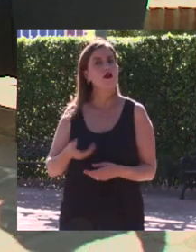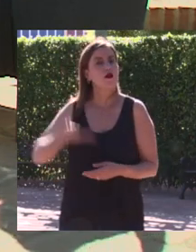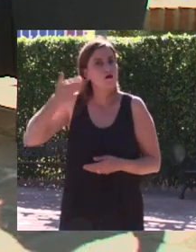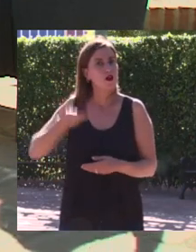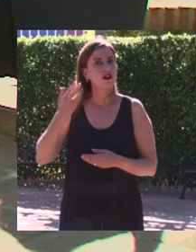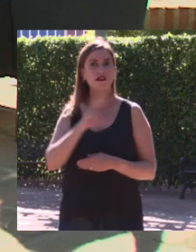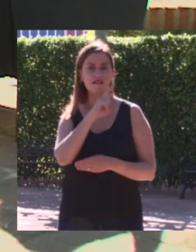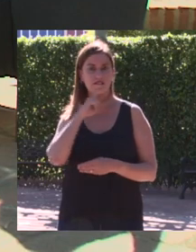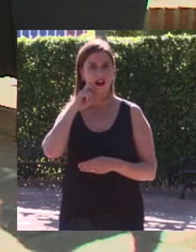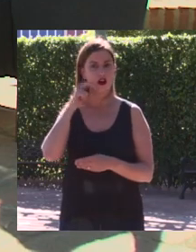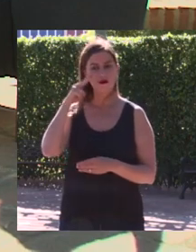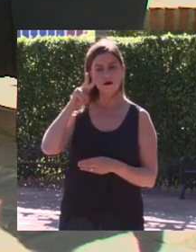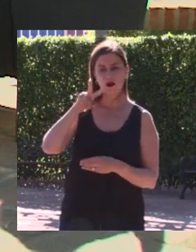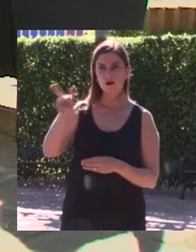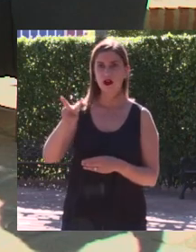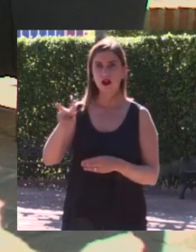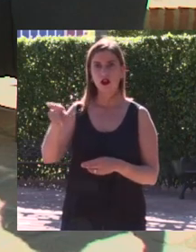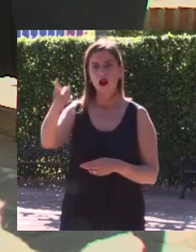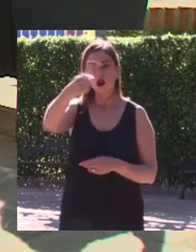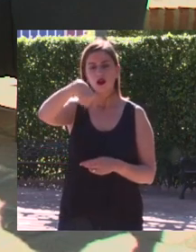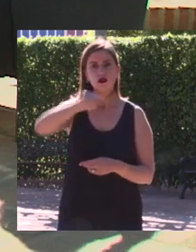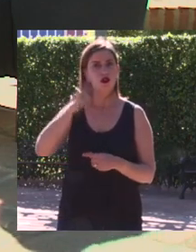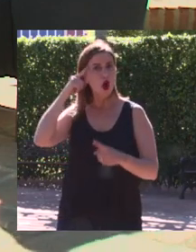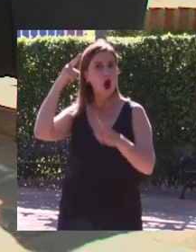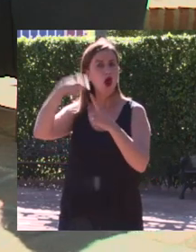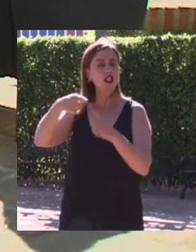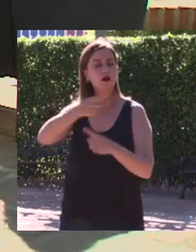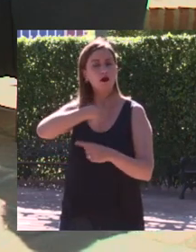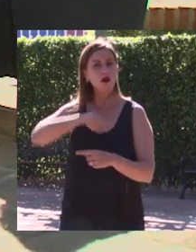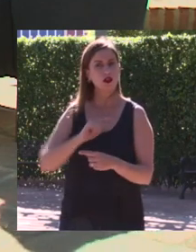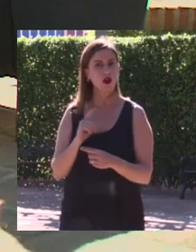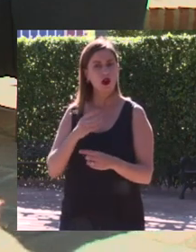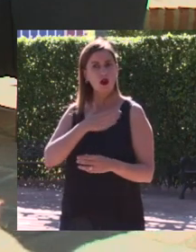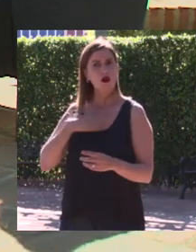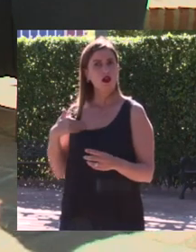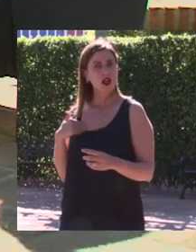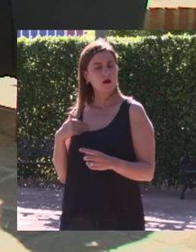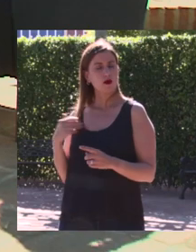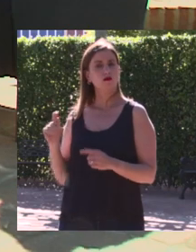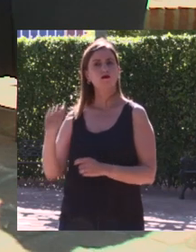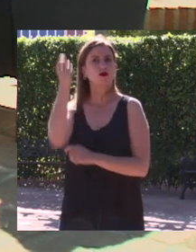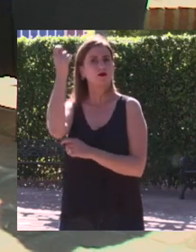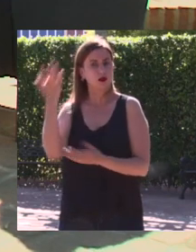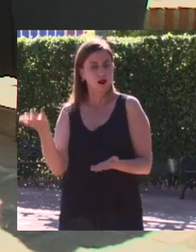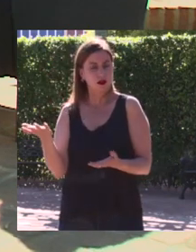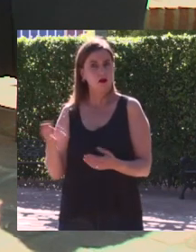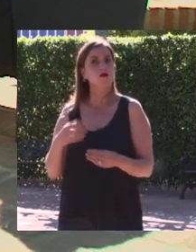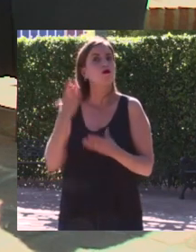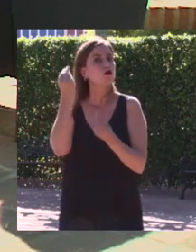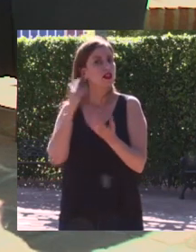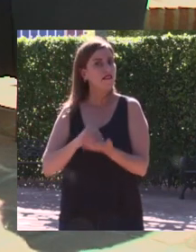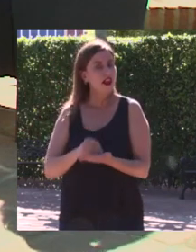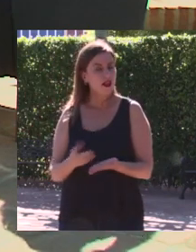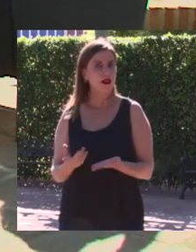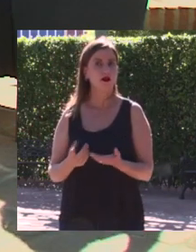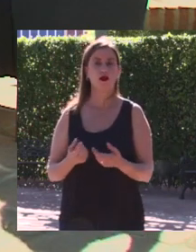visualizar todo lo que queremos conseguir no lo que no queremos conseguir muchas veces cuando pues